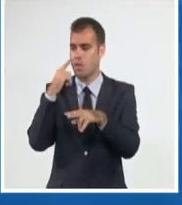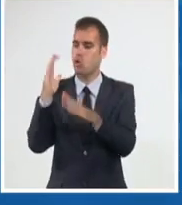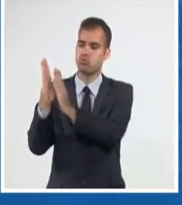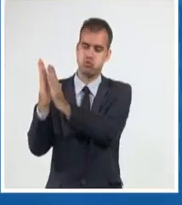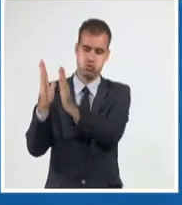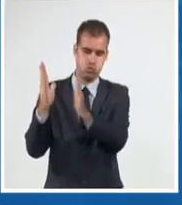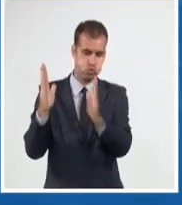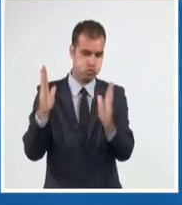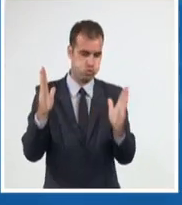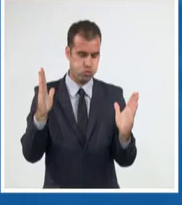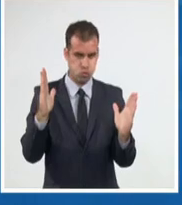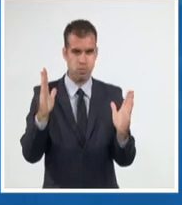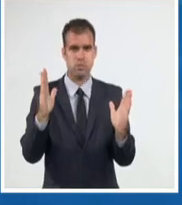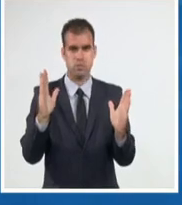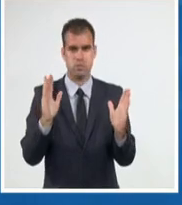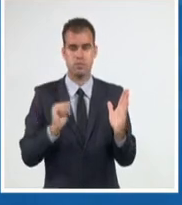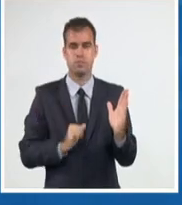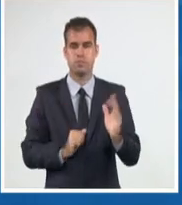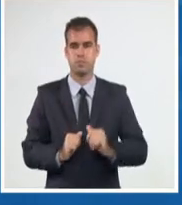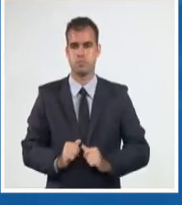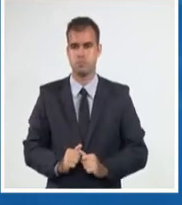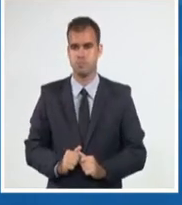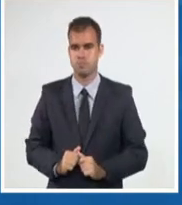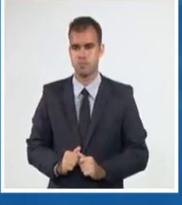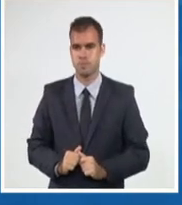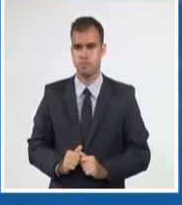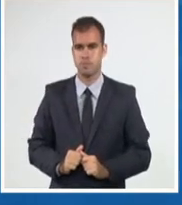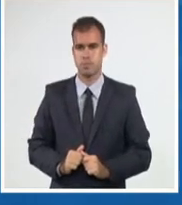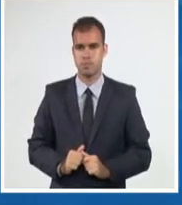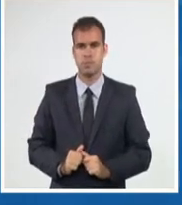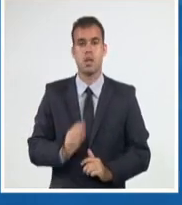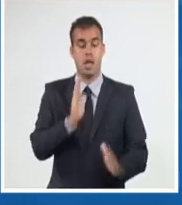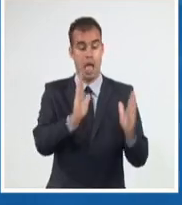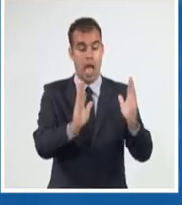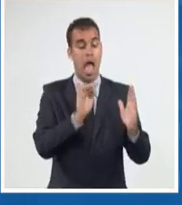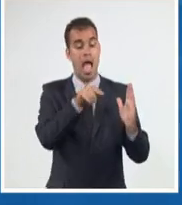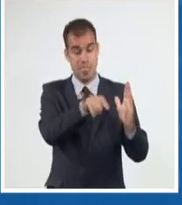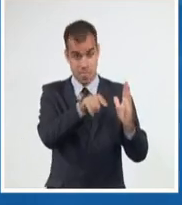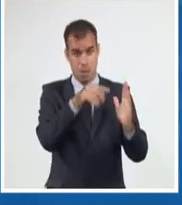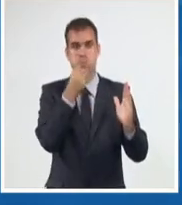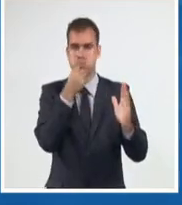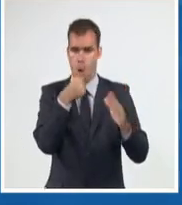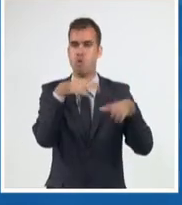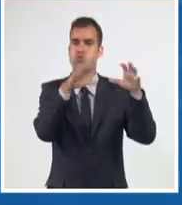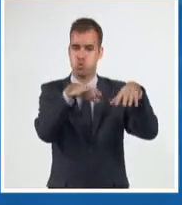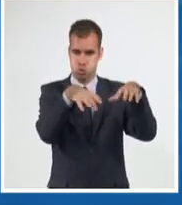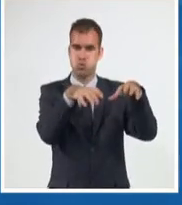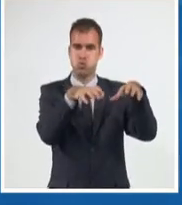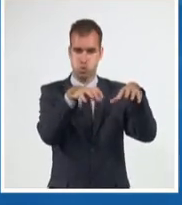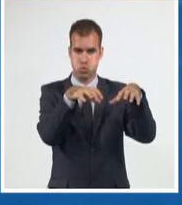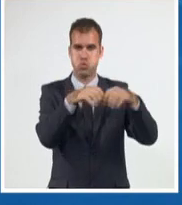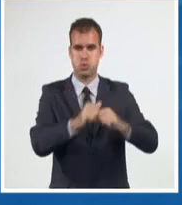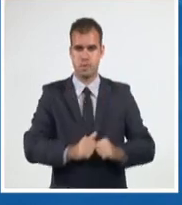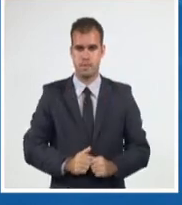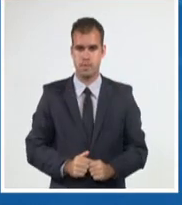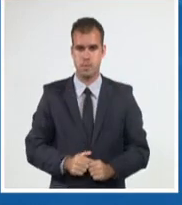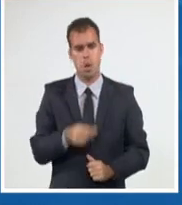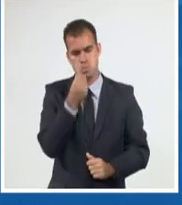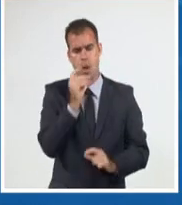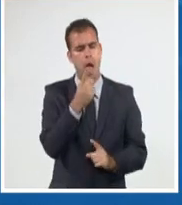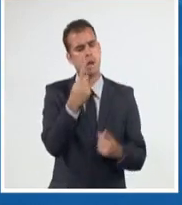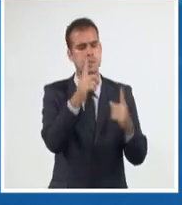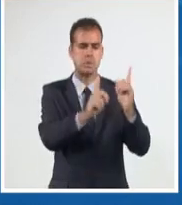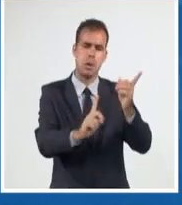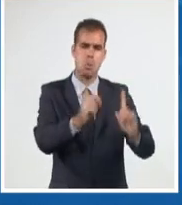del resto del país. Principalmente en la región oriental tendremos algunos chubascos y tormentas